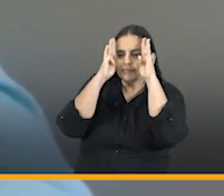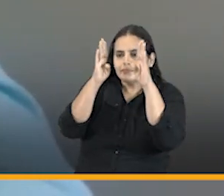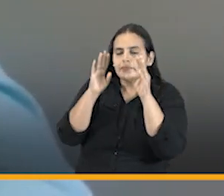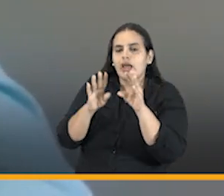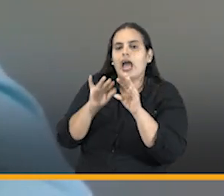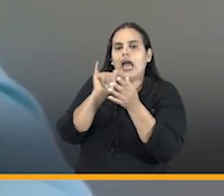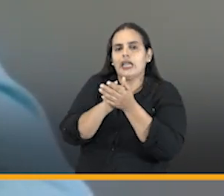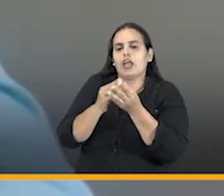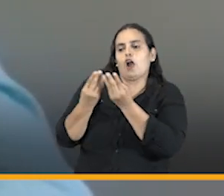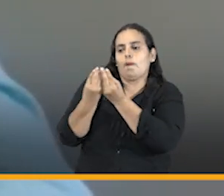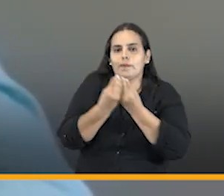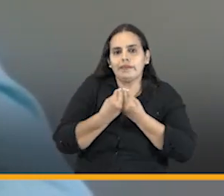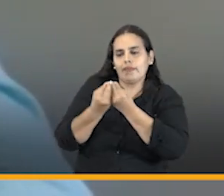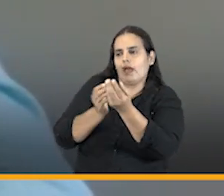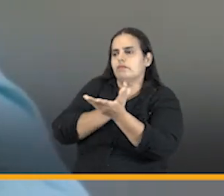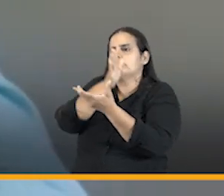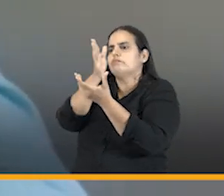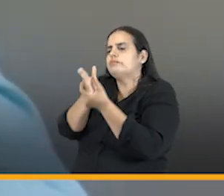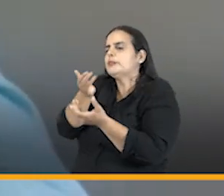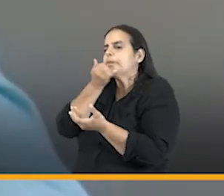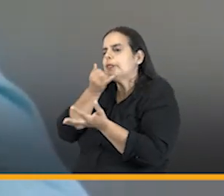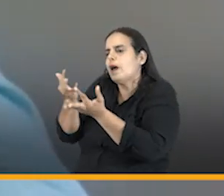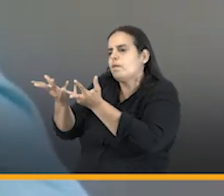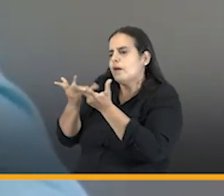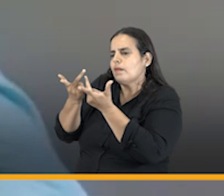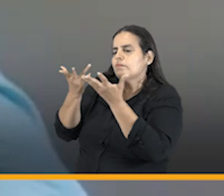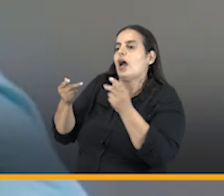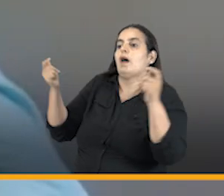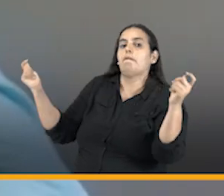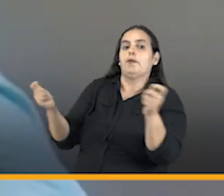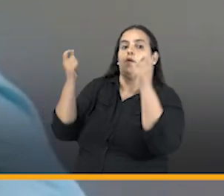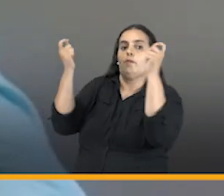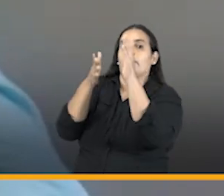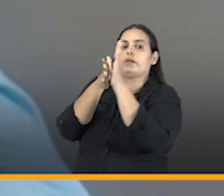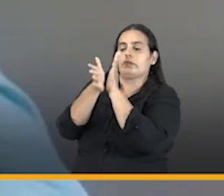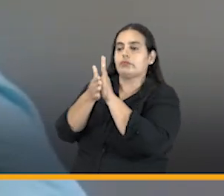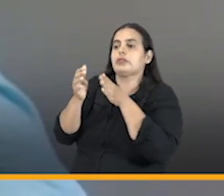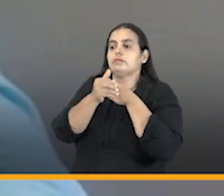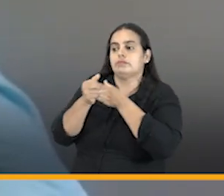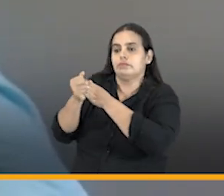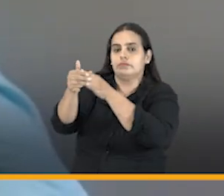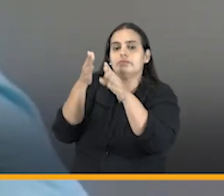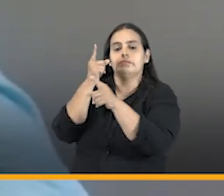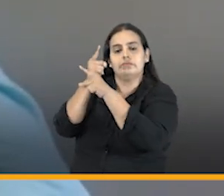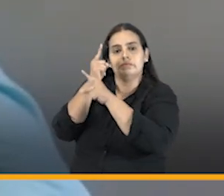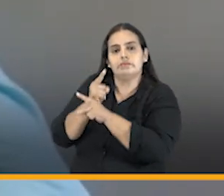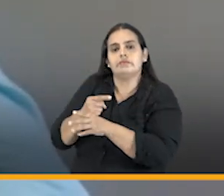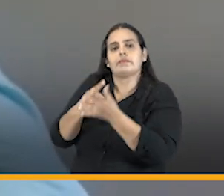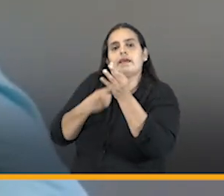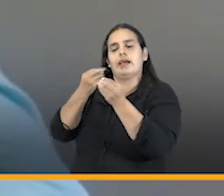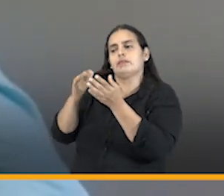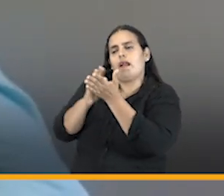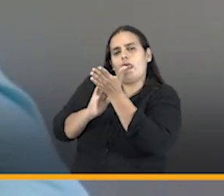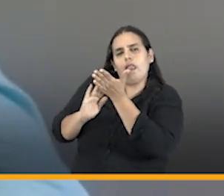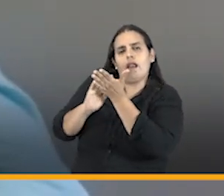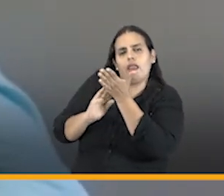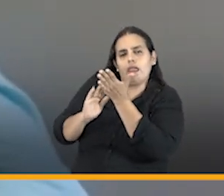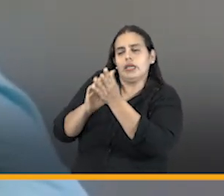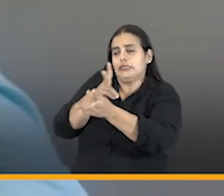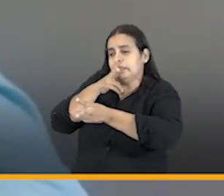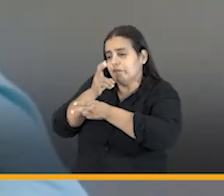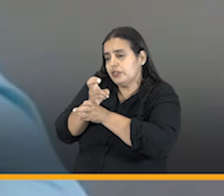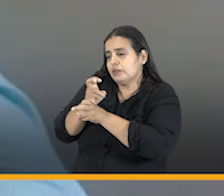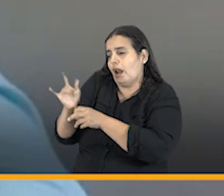comités de conciliación de las entidades para promover precisamente esos mecanismos que nos permiten solucionar las